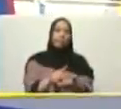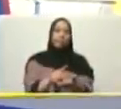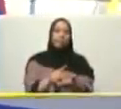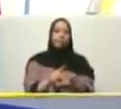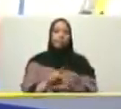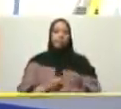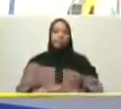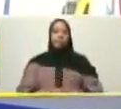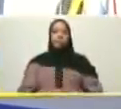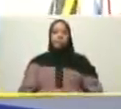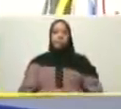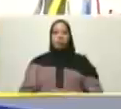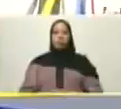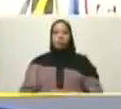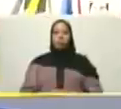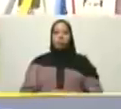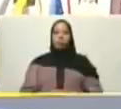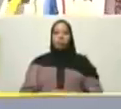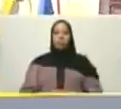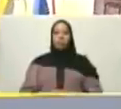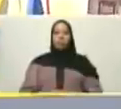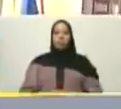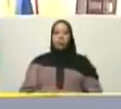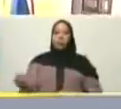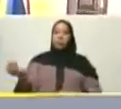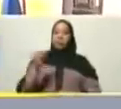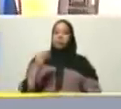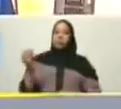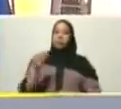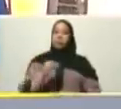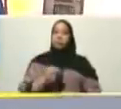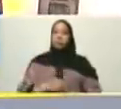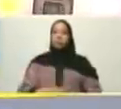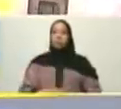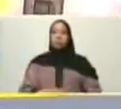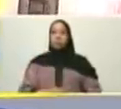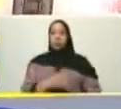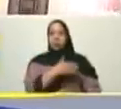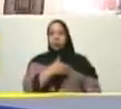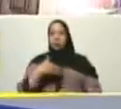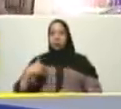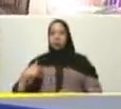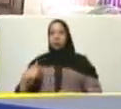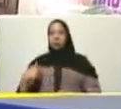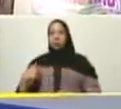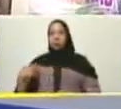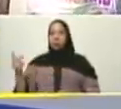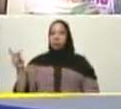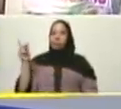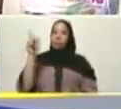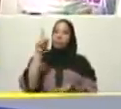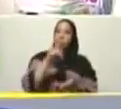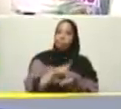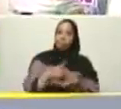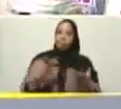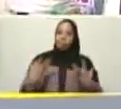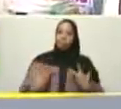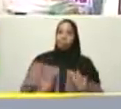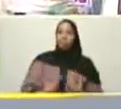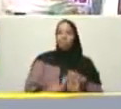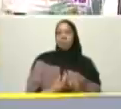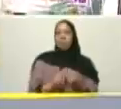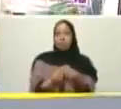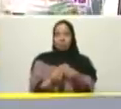pero más temprano que tarde quiero estar allí en el